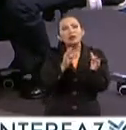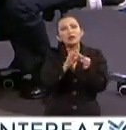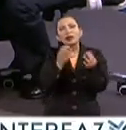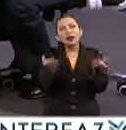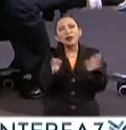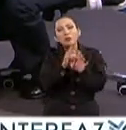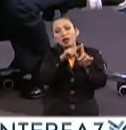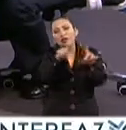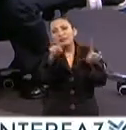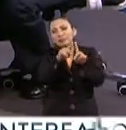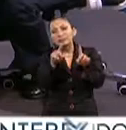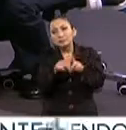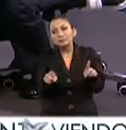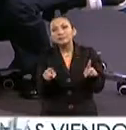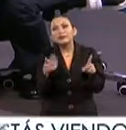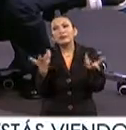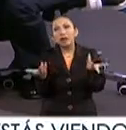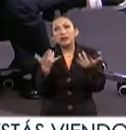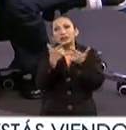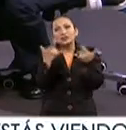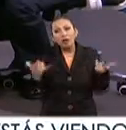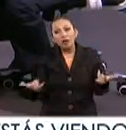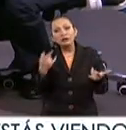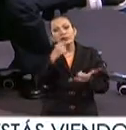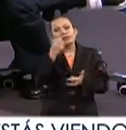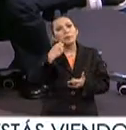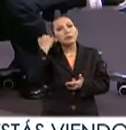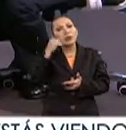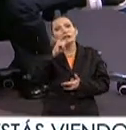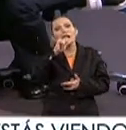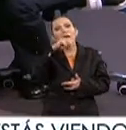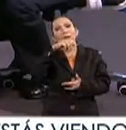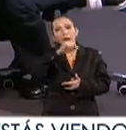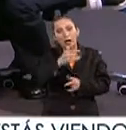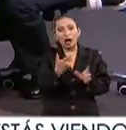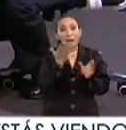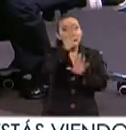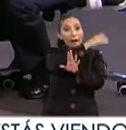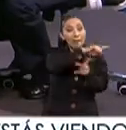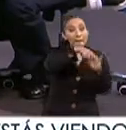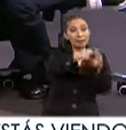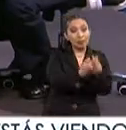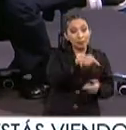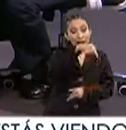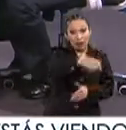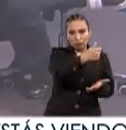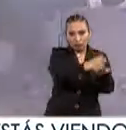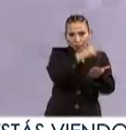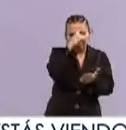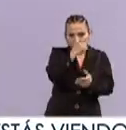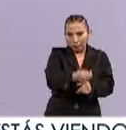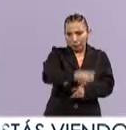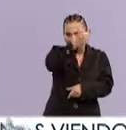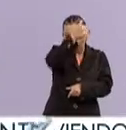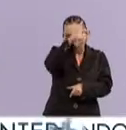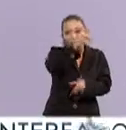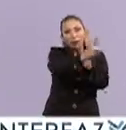diversas, pues, de esta historia que tiene este congreso de telemática. Sí, nosotros iniciamos de manera local aquí en la Ciudad de México,